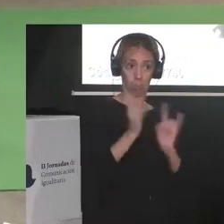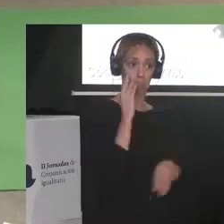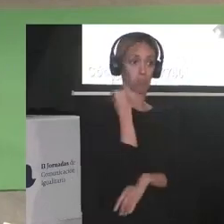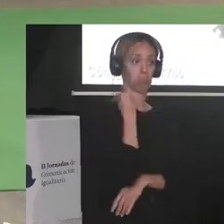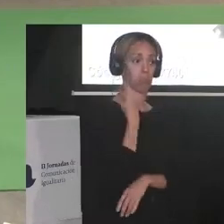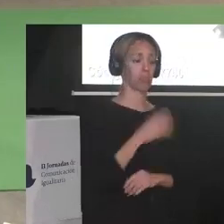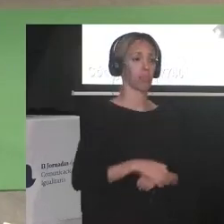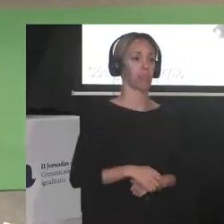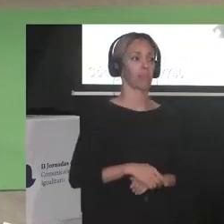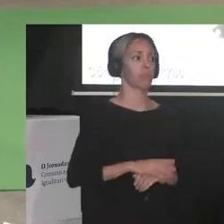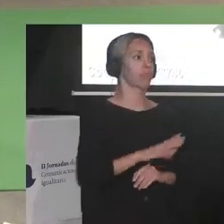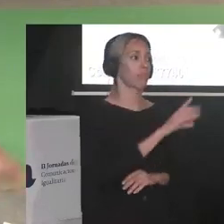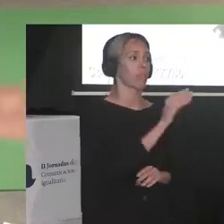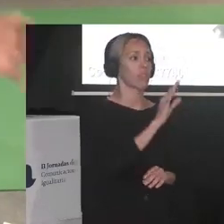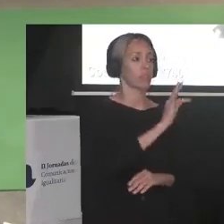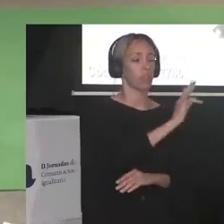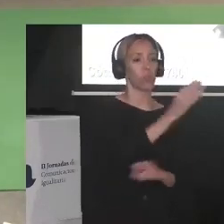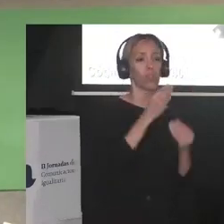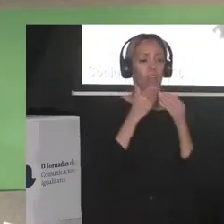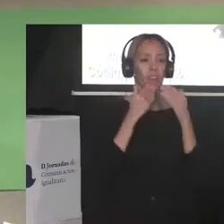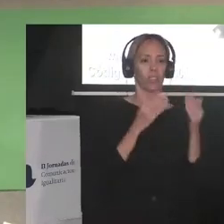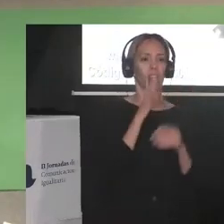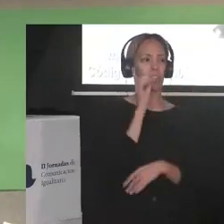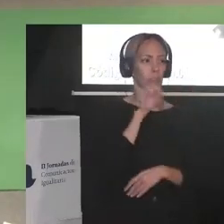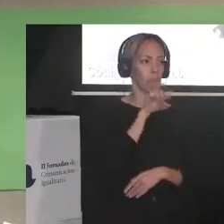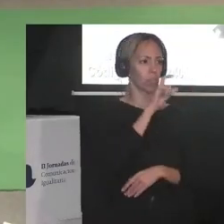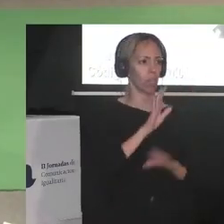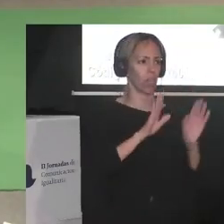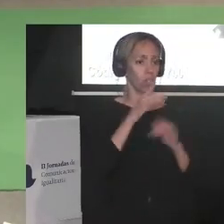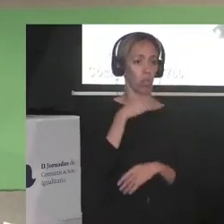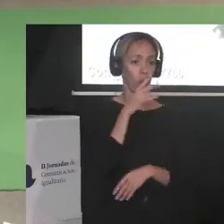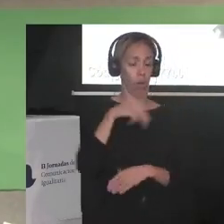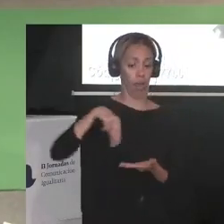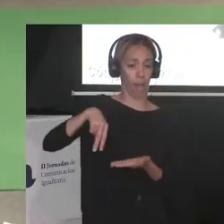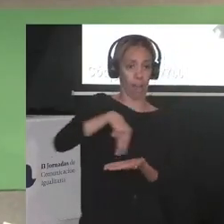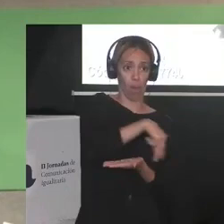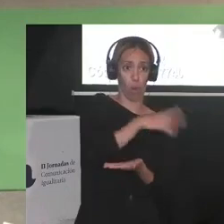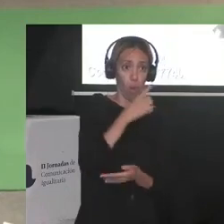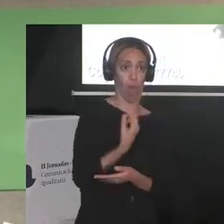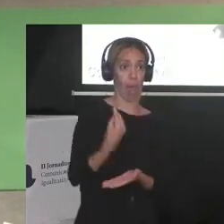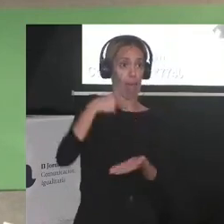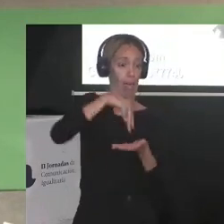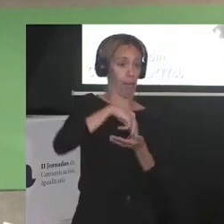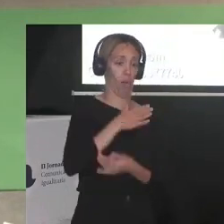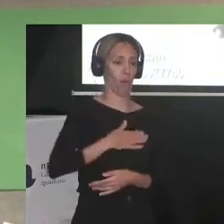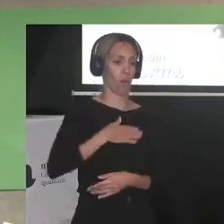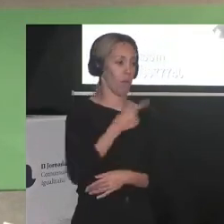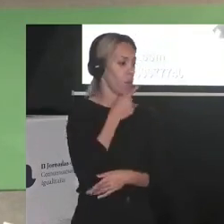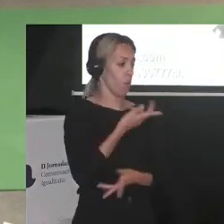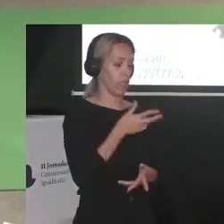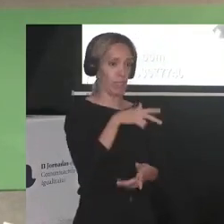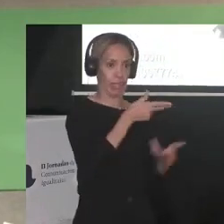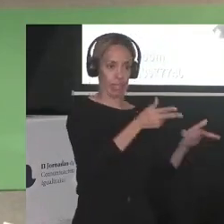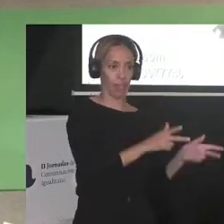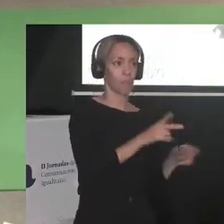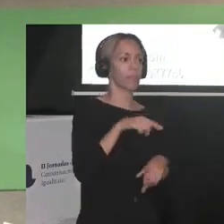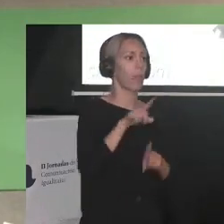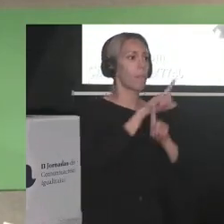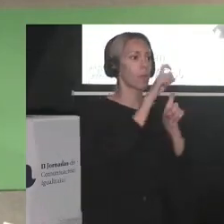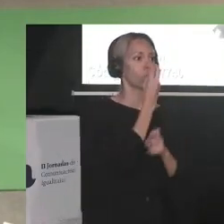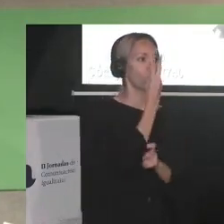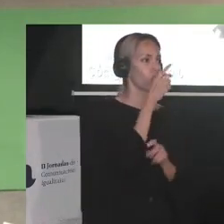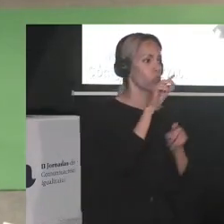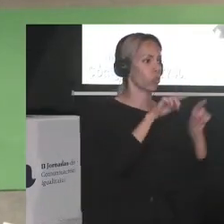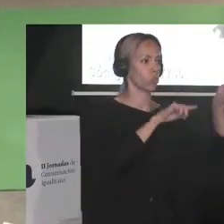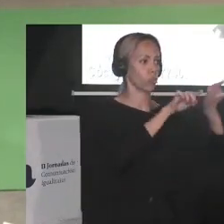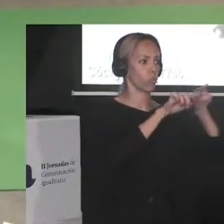muchísimas gracias Gabriela sí vale habían llegado me voy a poner por aquí abajo que no estoy tan cómoda allá arriba que está Gabriela aquí sentada dos preguntas por